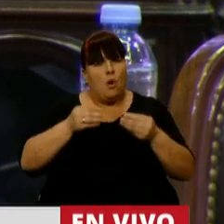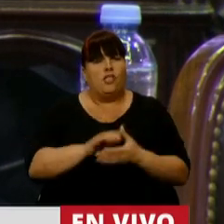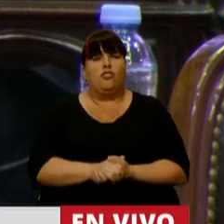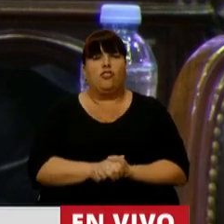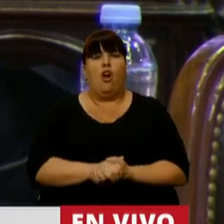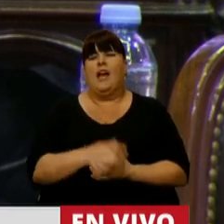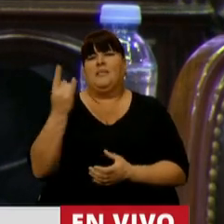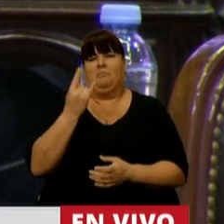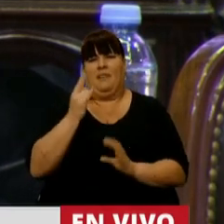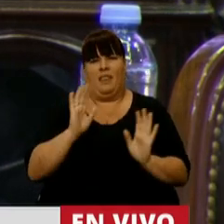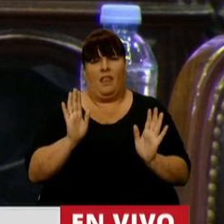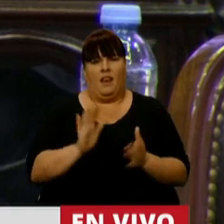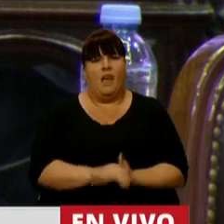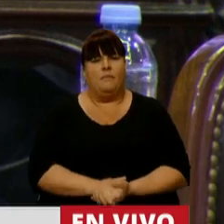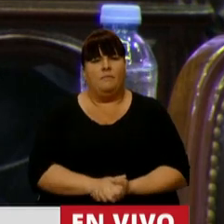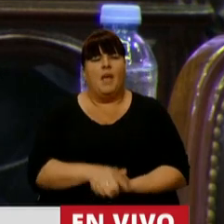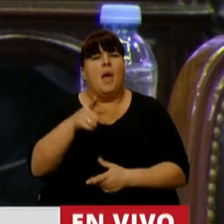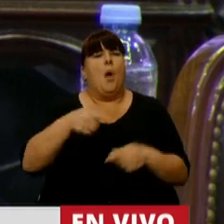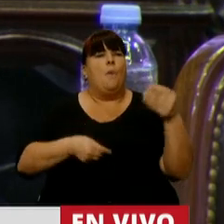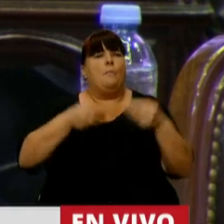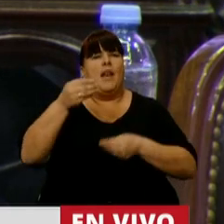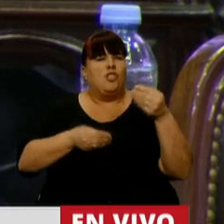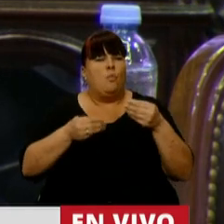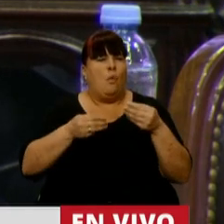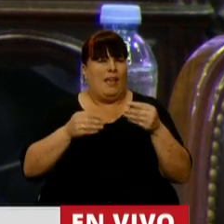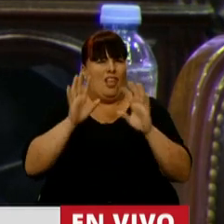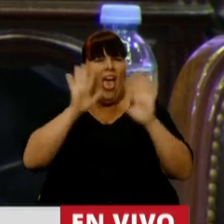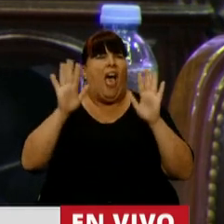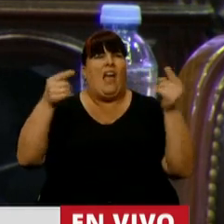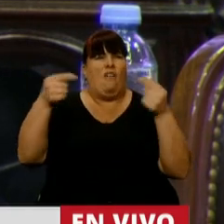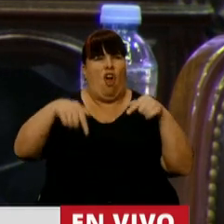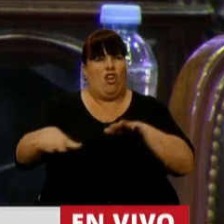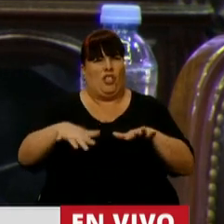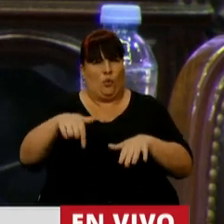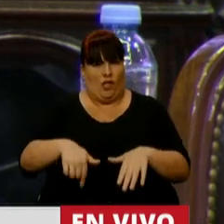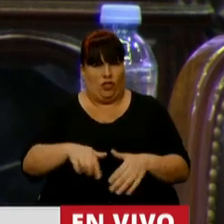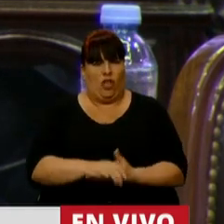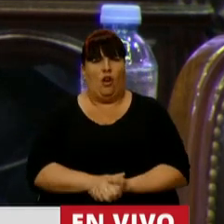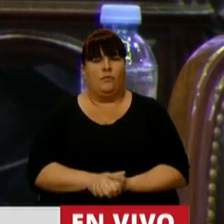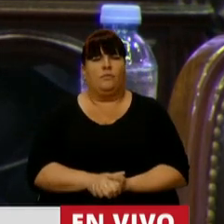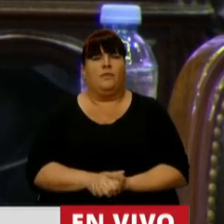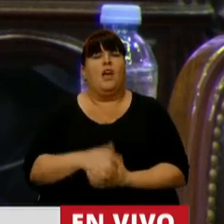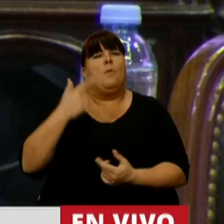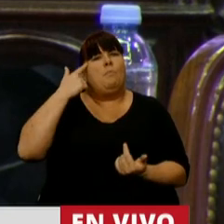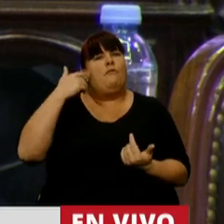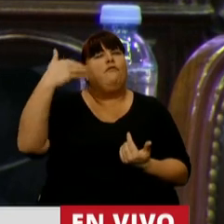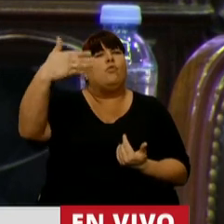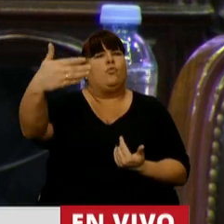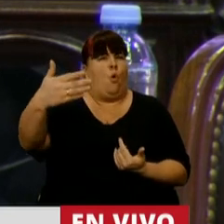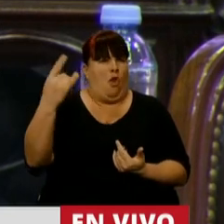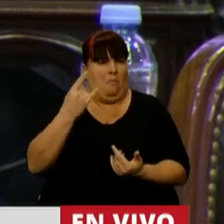es ficticio. Es un presupuesto alejado de la realidad, con proyecciones ficticias.